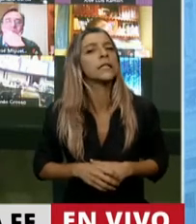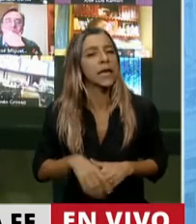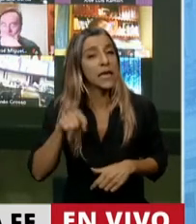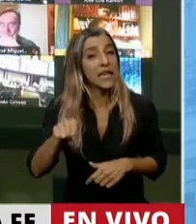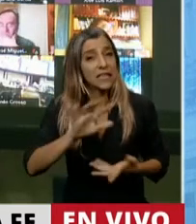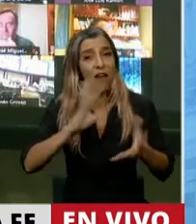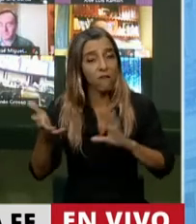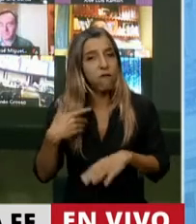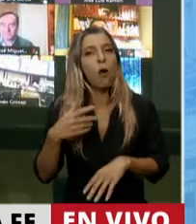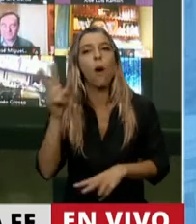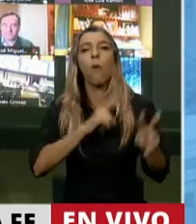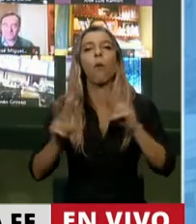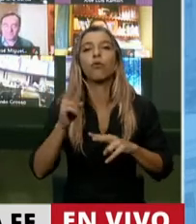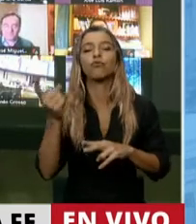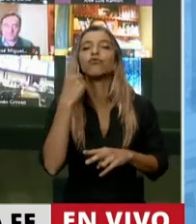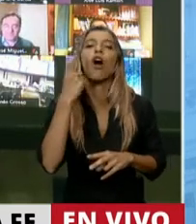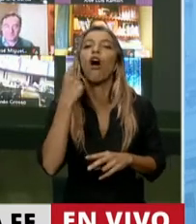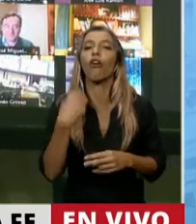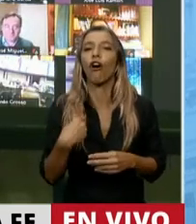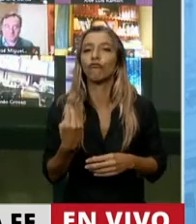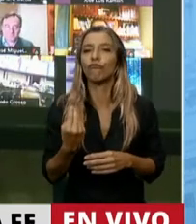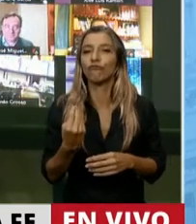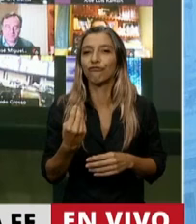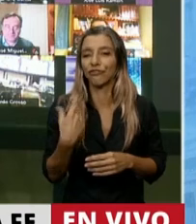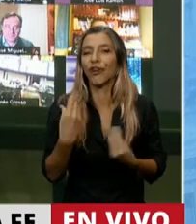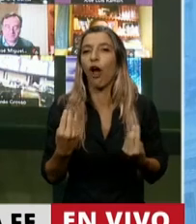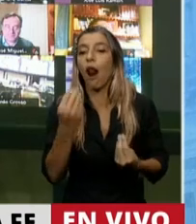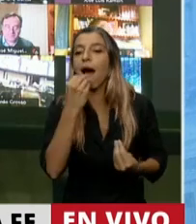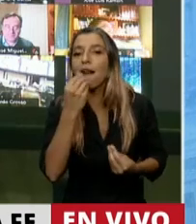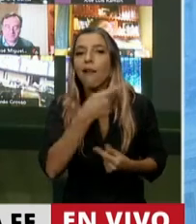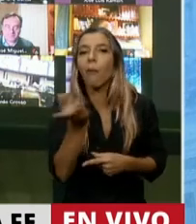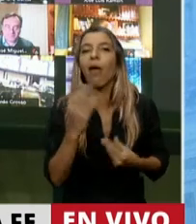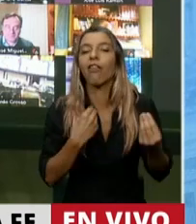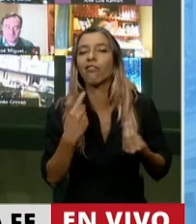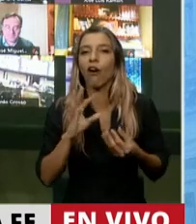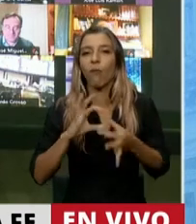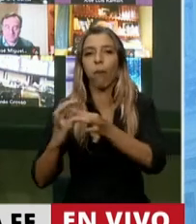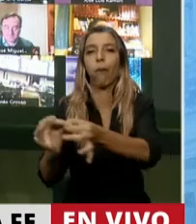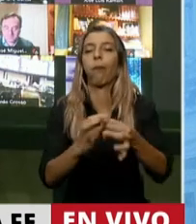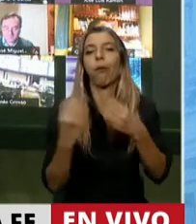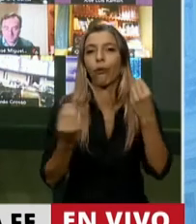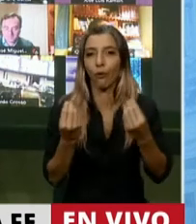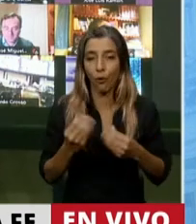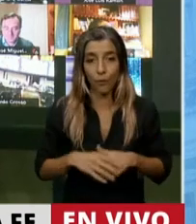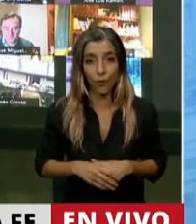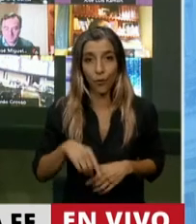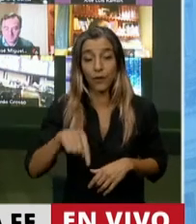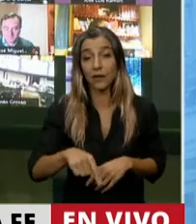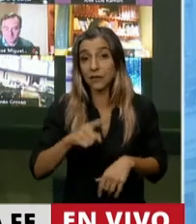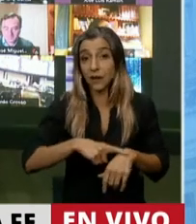las cadenas alimentarias. Estamos en un momento límite en el mundo. El consumo,